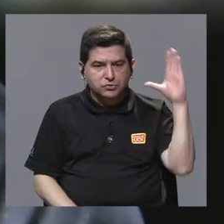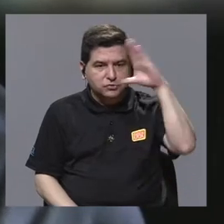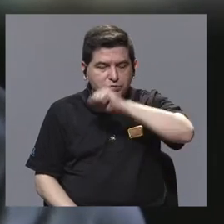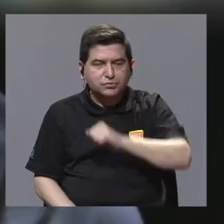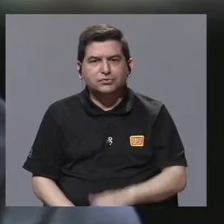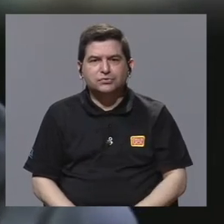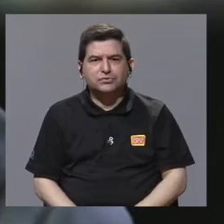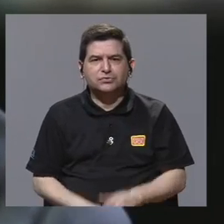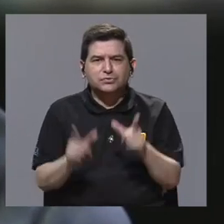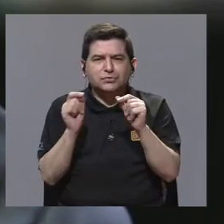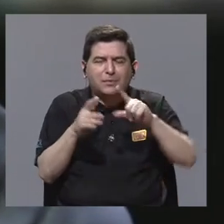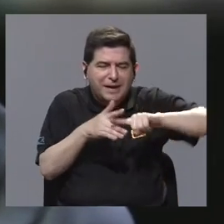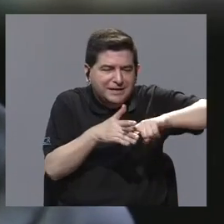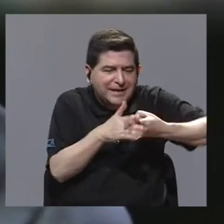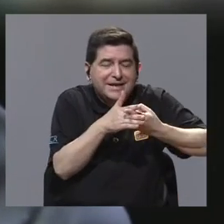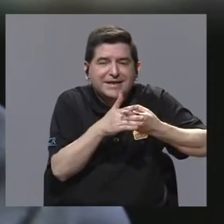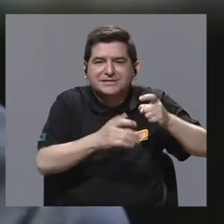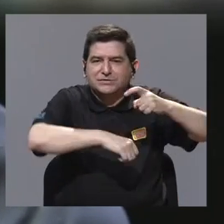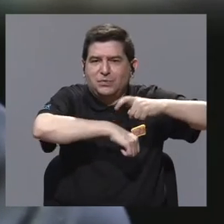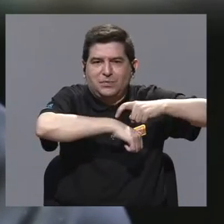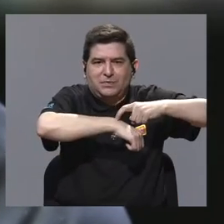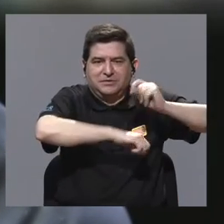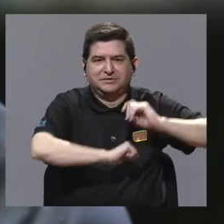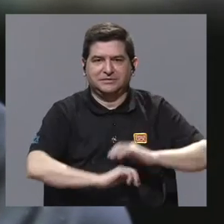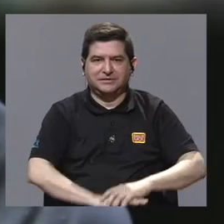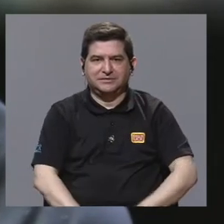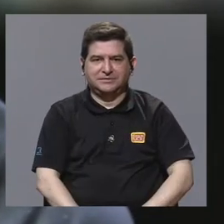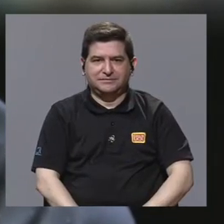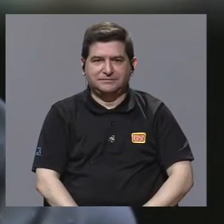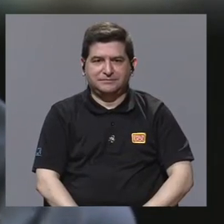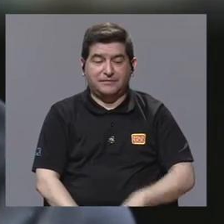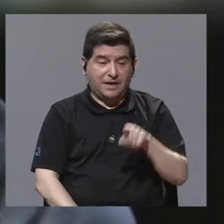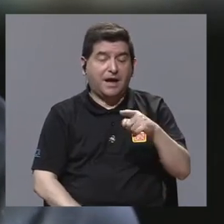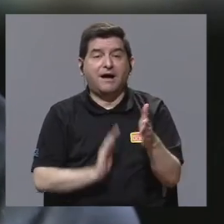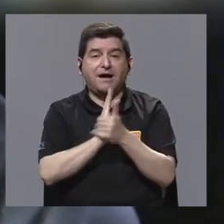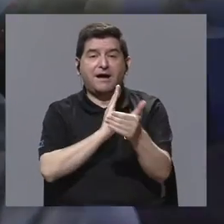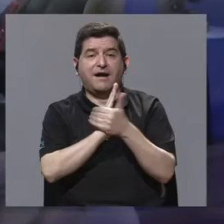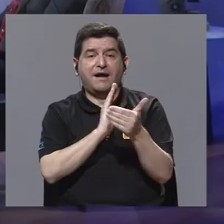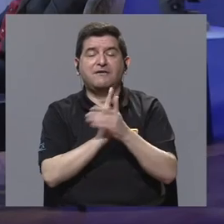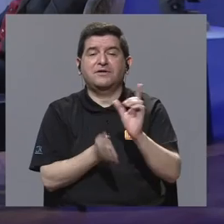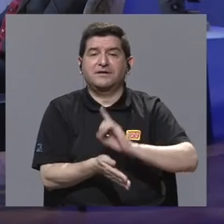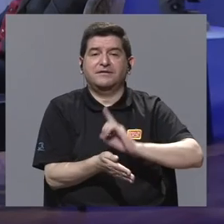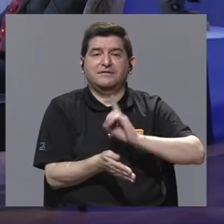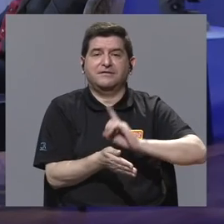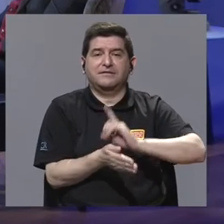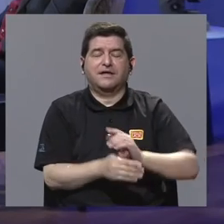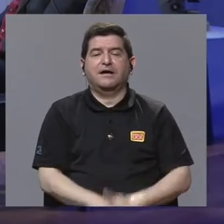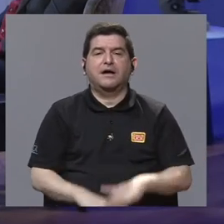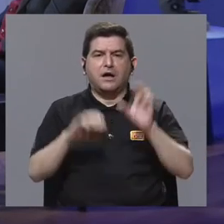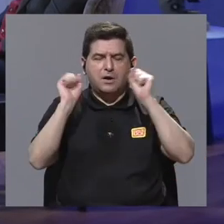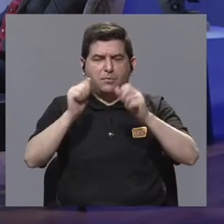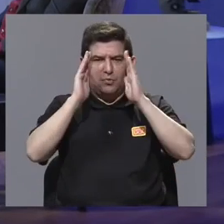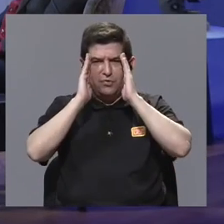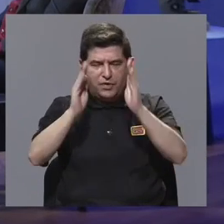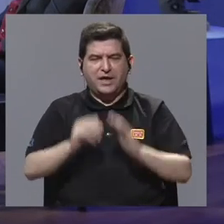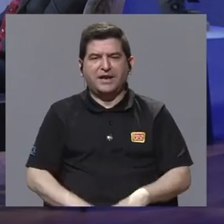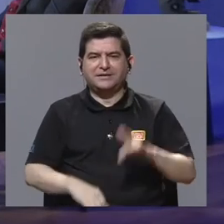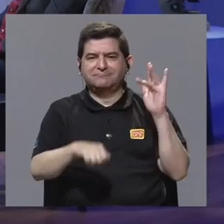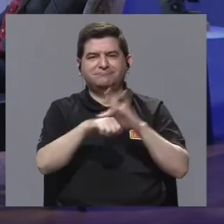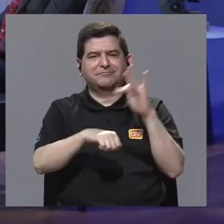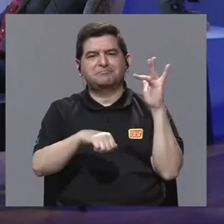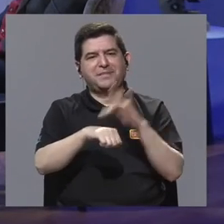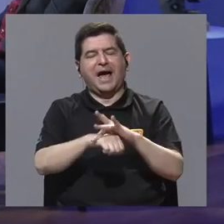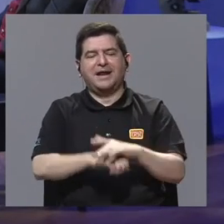tumores apenas iniciándose, ¿verdad? Esto da la capacidad al médico de poderlos